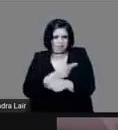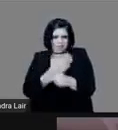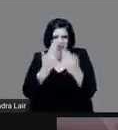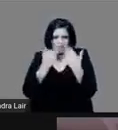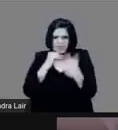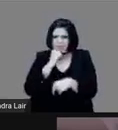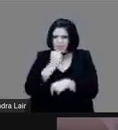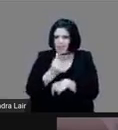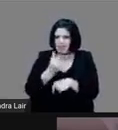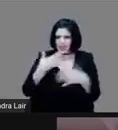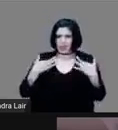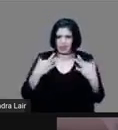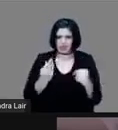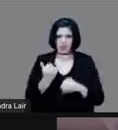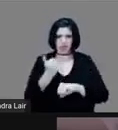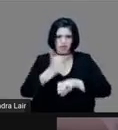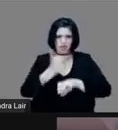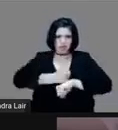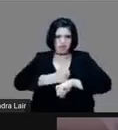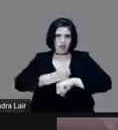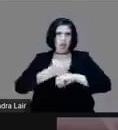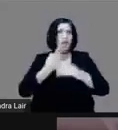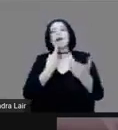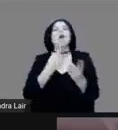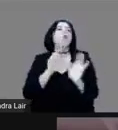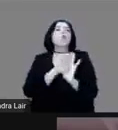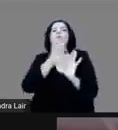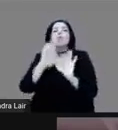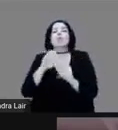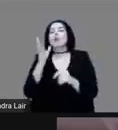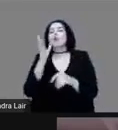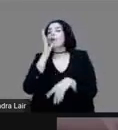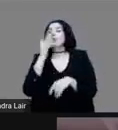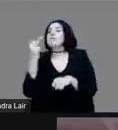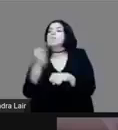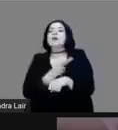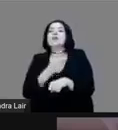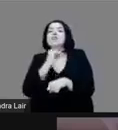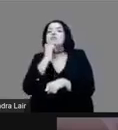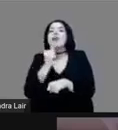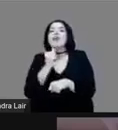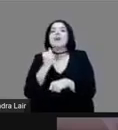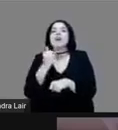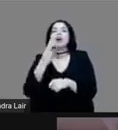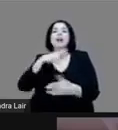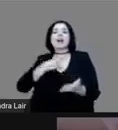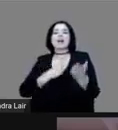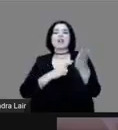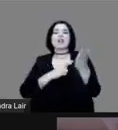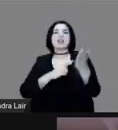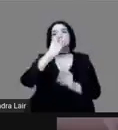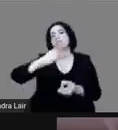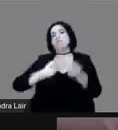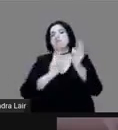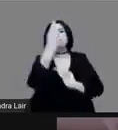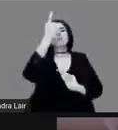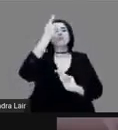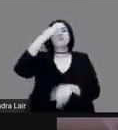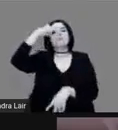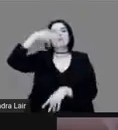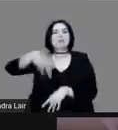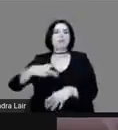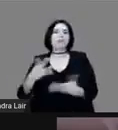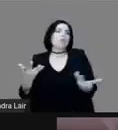si no hubiera habido la revolución mexicana no pues la revolución mexicana se iba a dar por todo un descontento que había